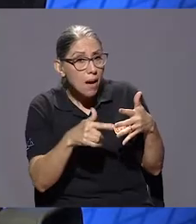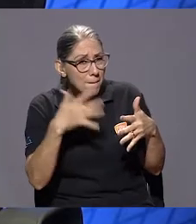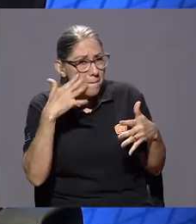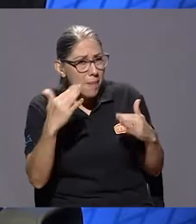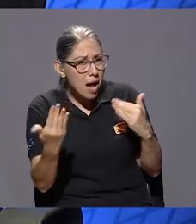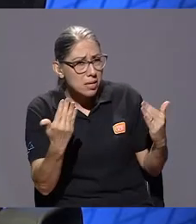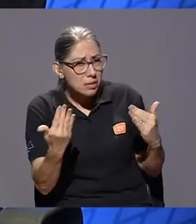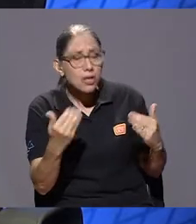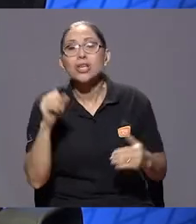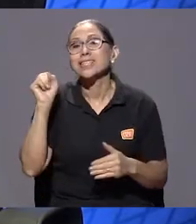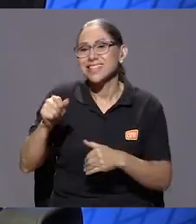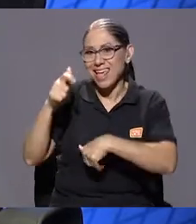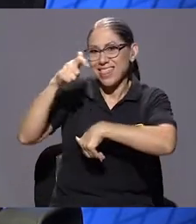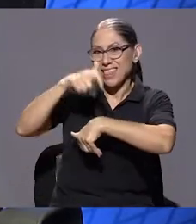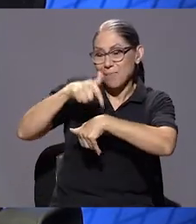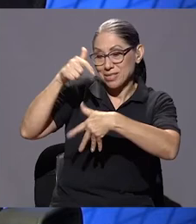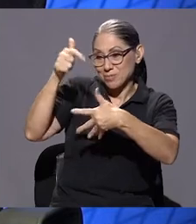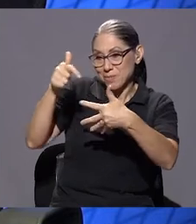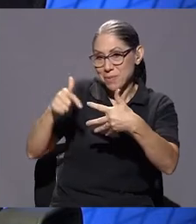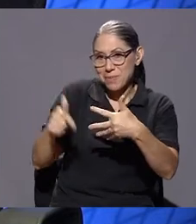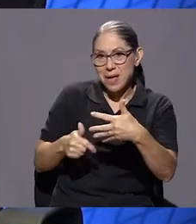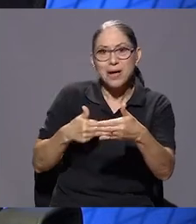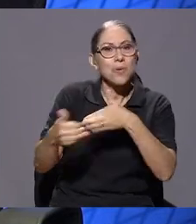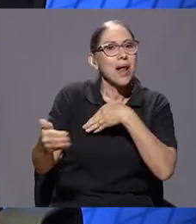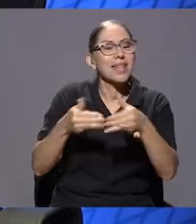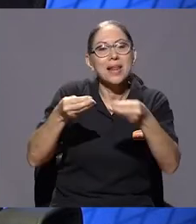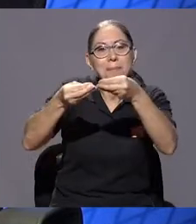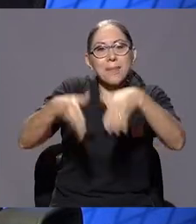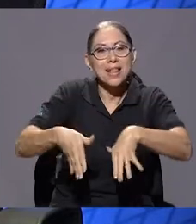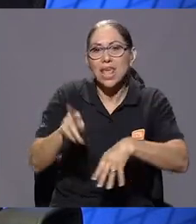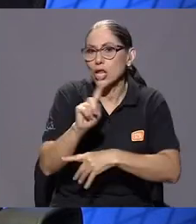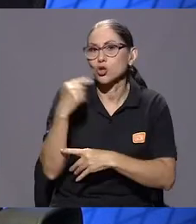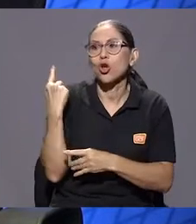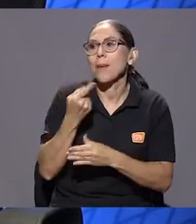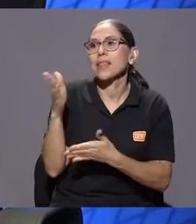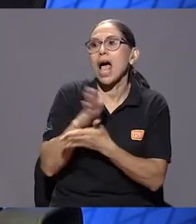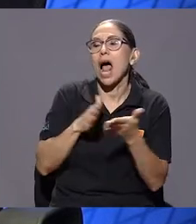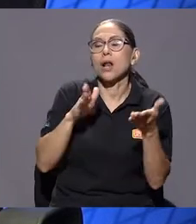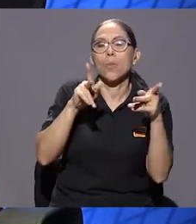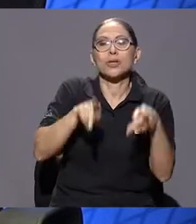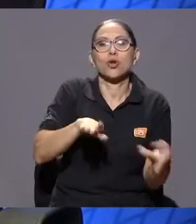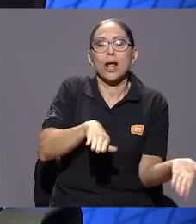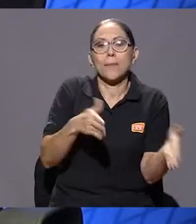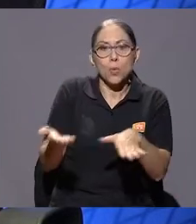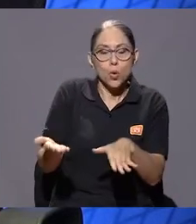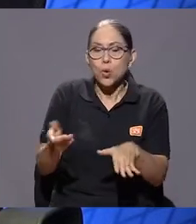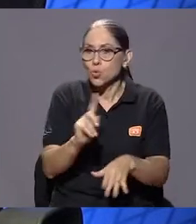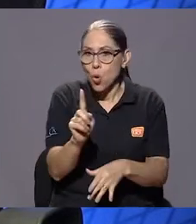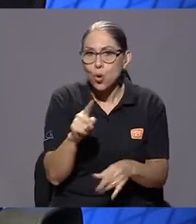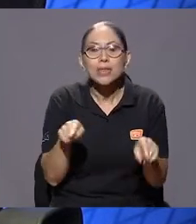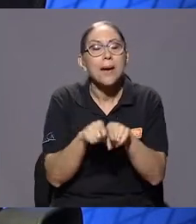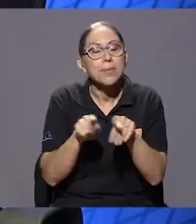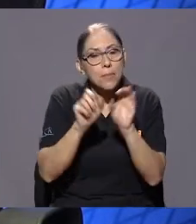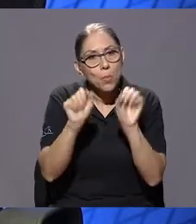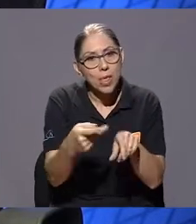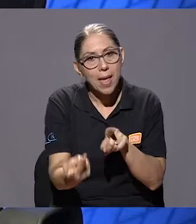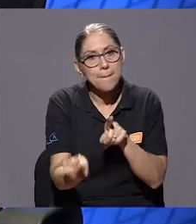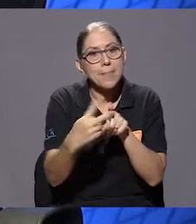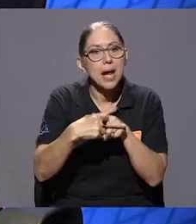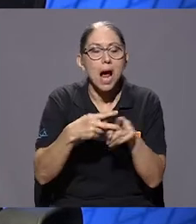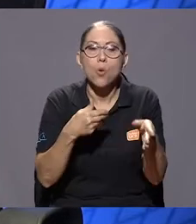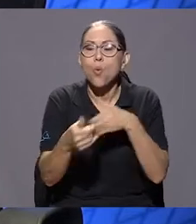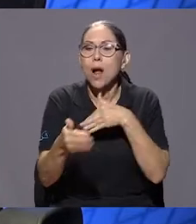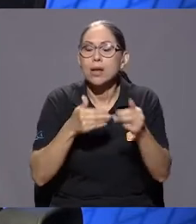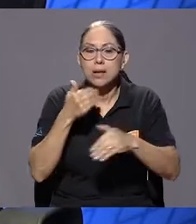las etapas se van a mantener para cualquier pérdida, no solamente para una pérdida de un familiar, una persona física, sino que es para cualquier proceso en el que yo esté